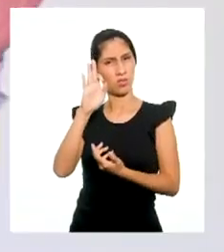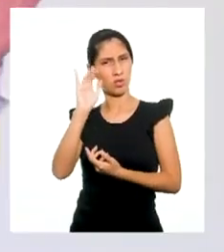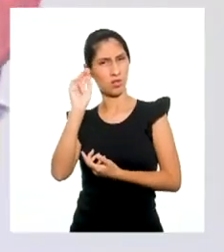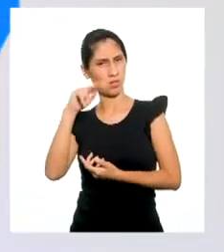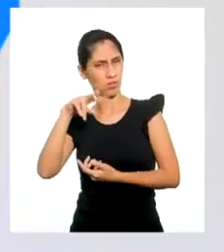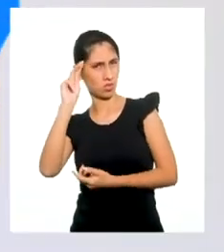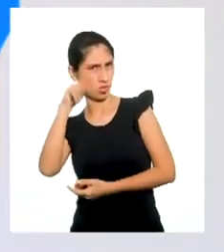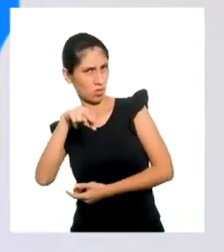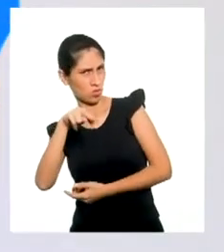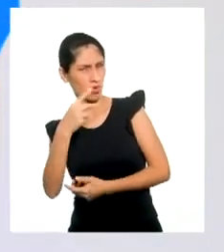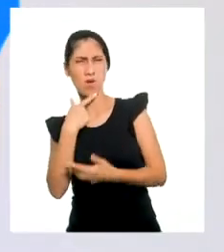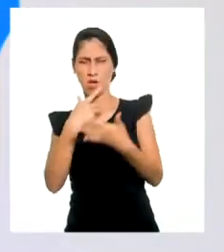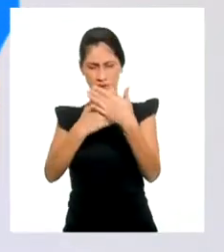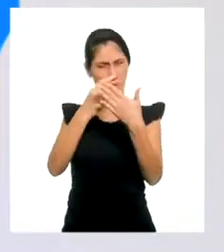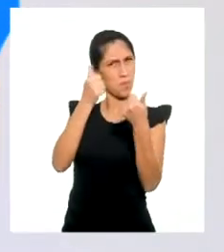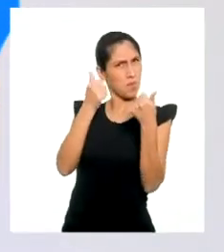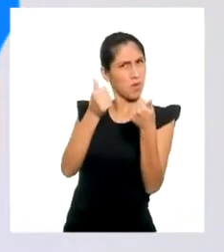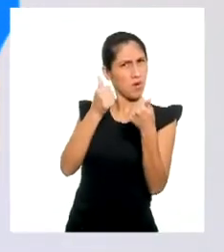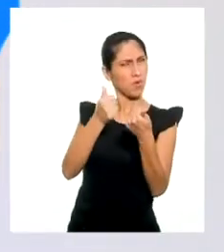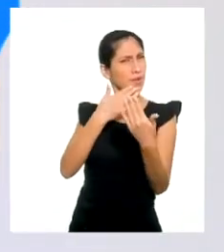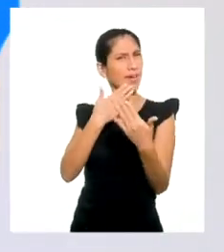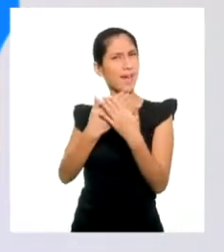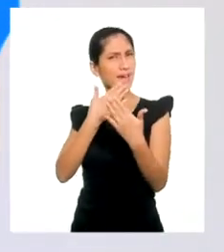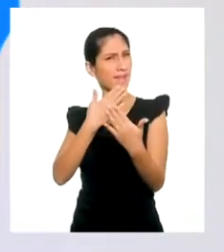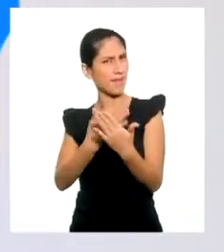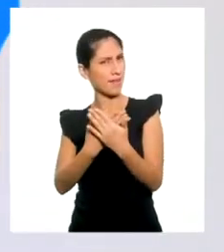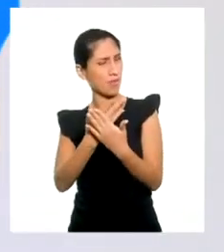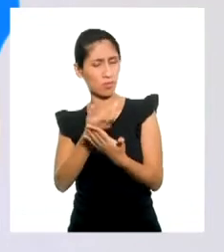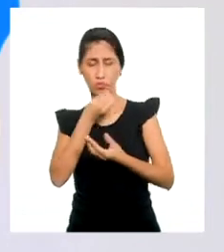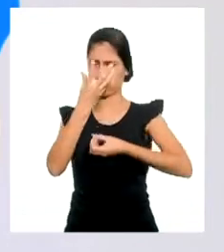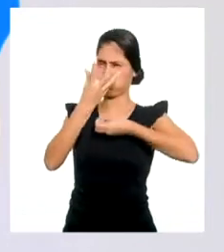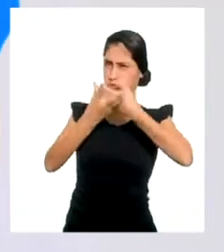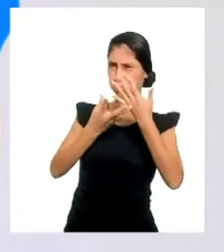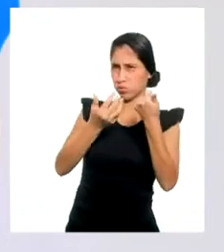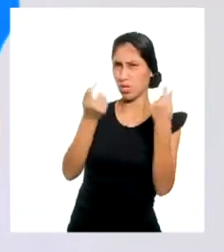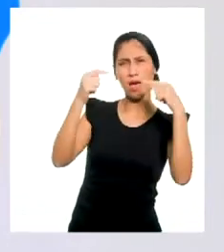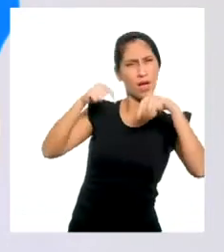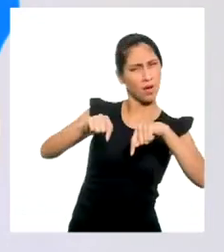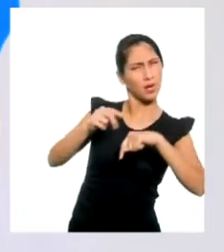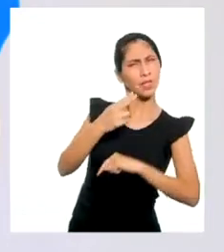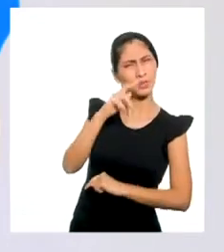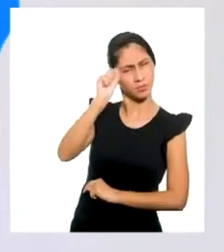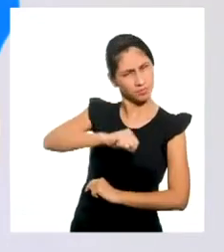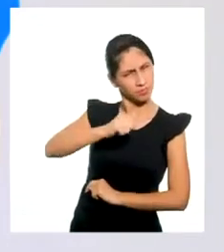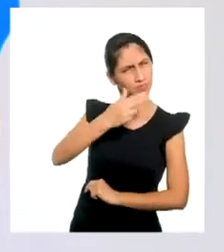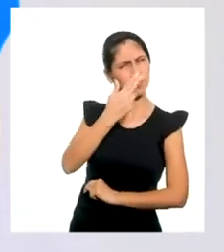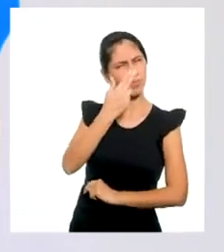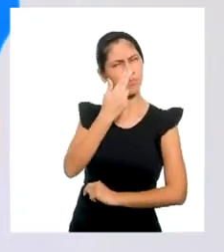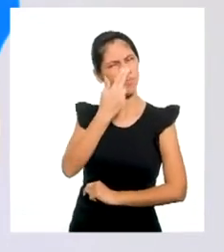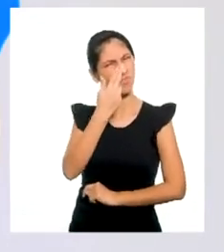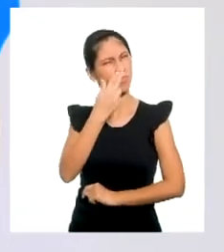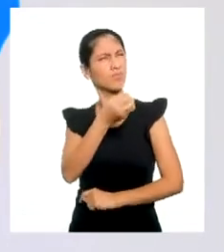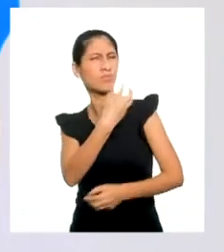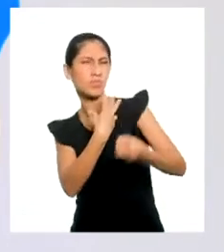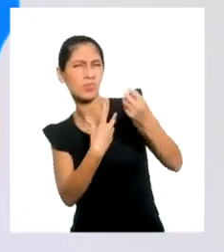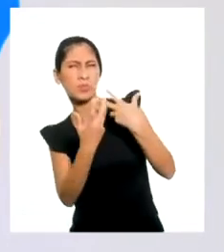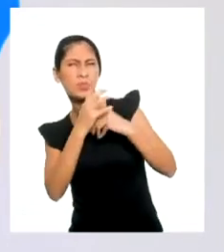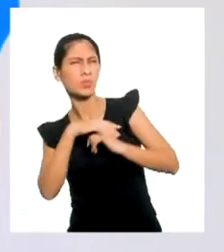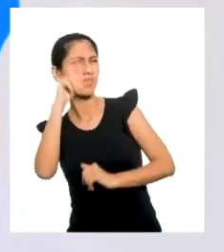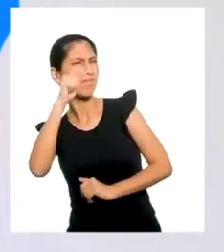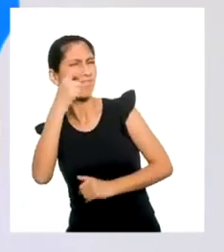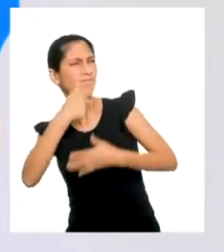¡Ja, ja! ¡Genial! Muchas gracias por sus aportes. Ahora sí, Tocino, cuéntanos. ¿Qué